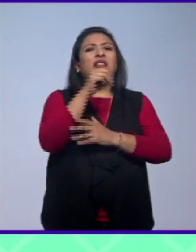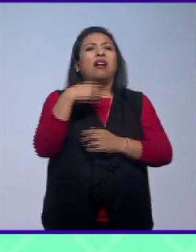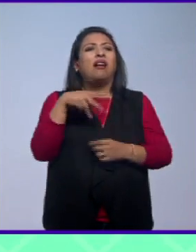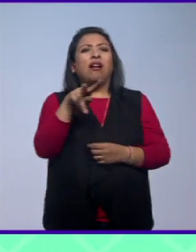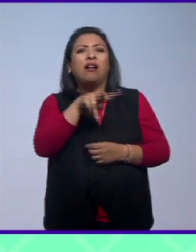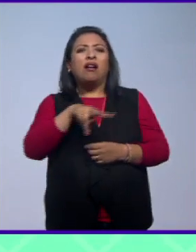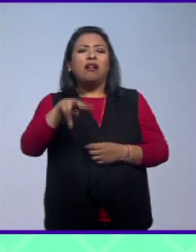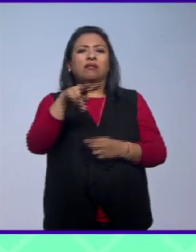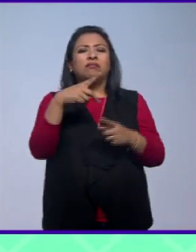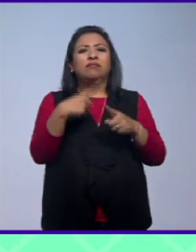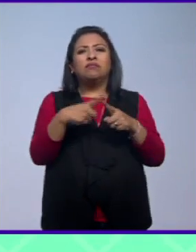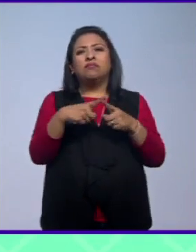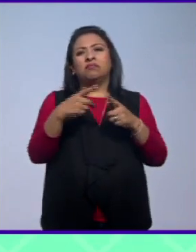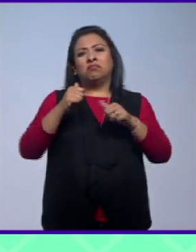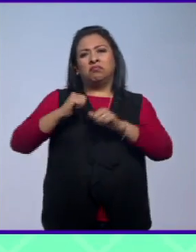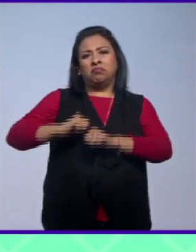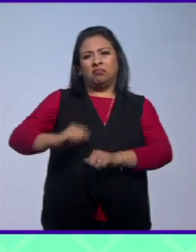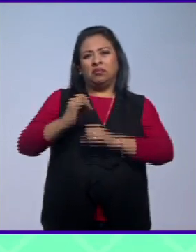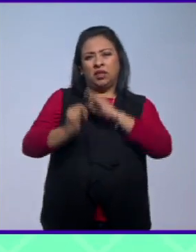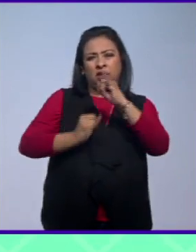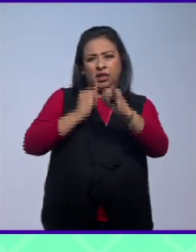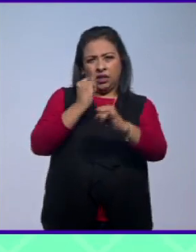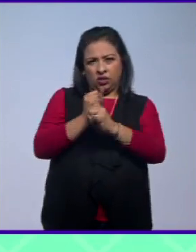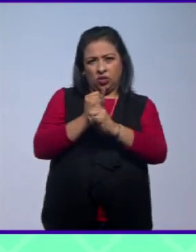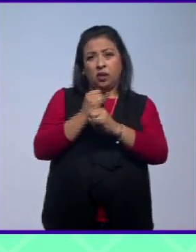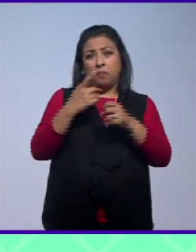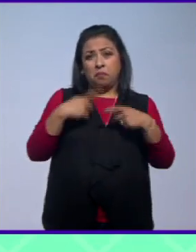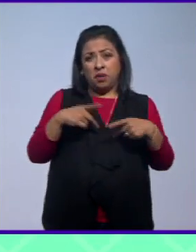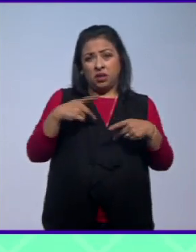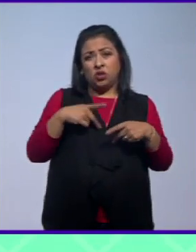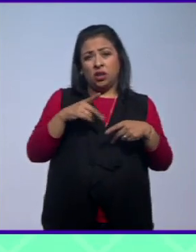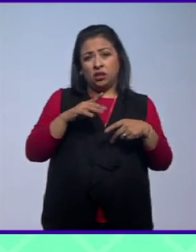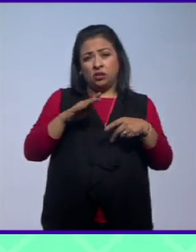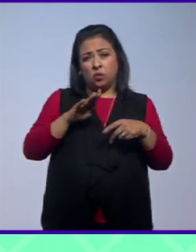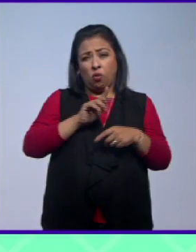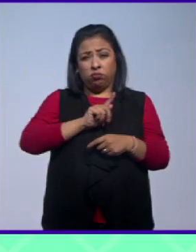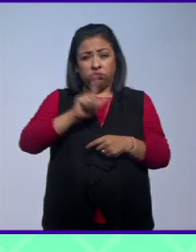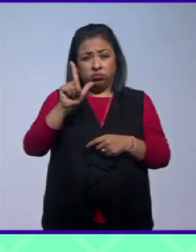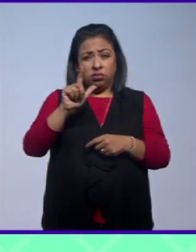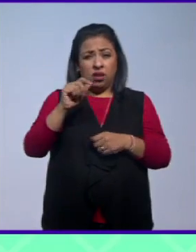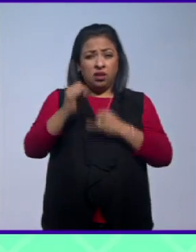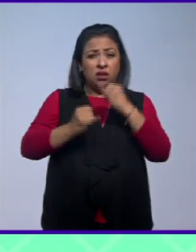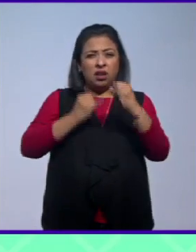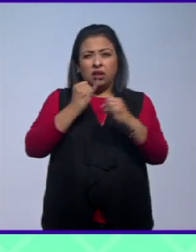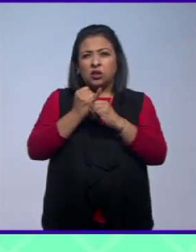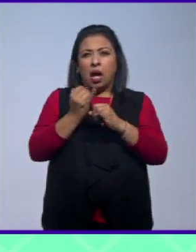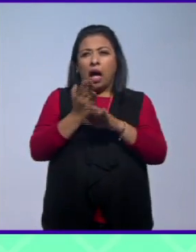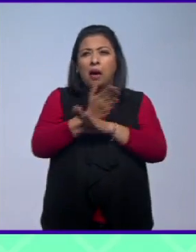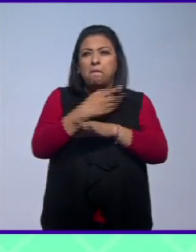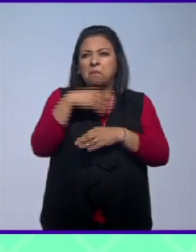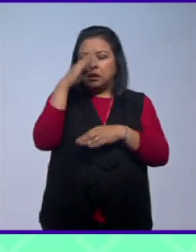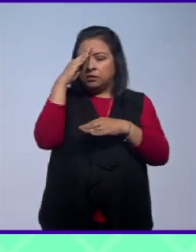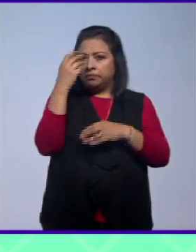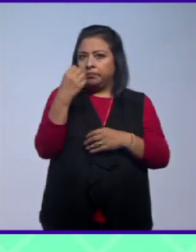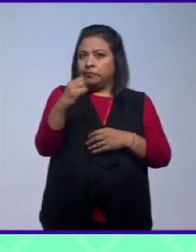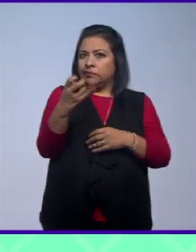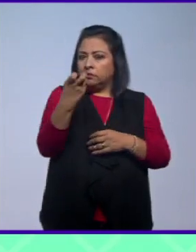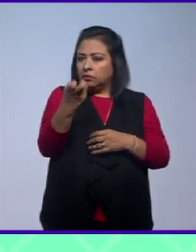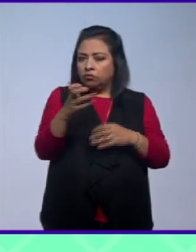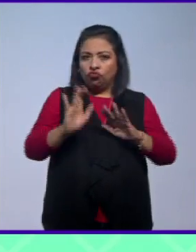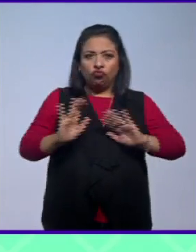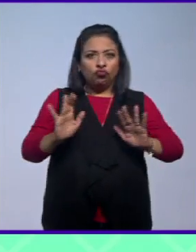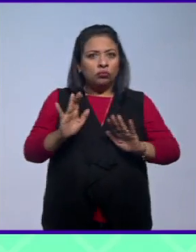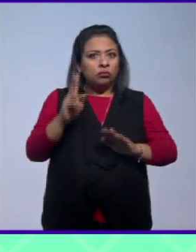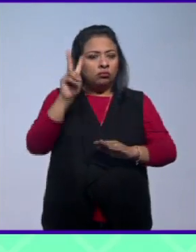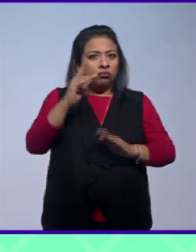vista de autoridades internacionales de especialistas internacionales cualquier pronóstico esto no estaba previsto